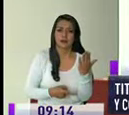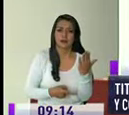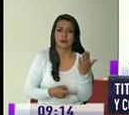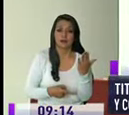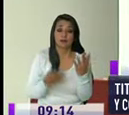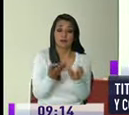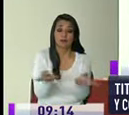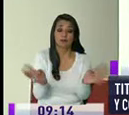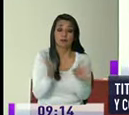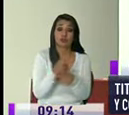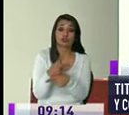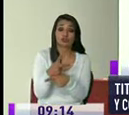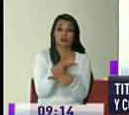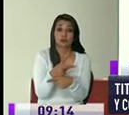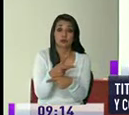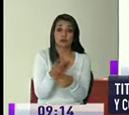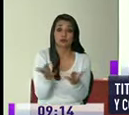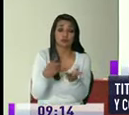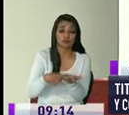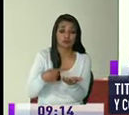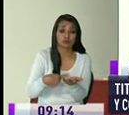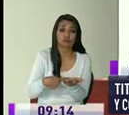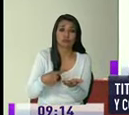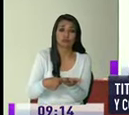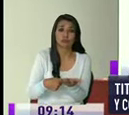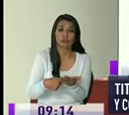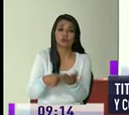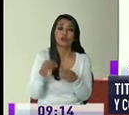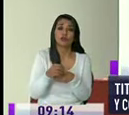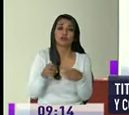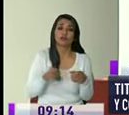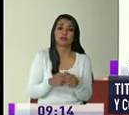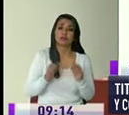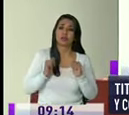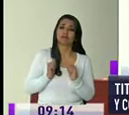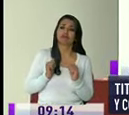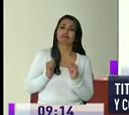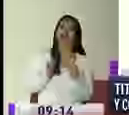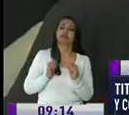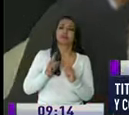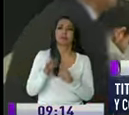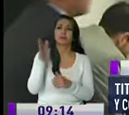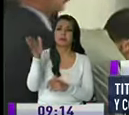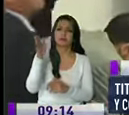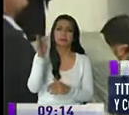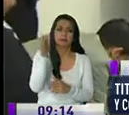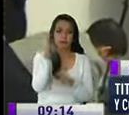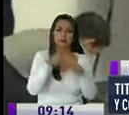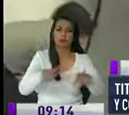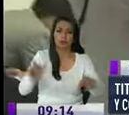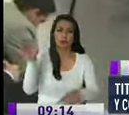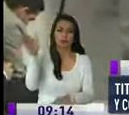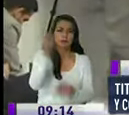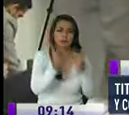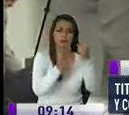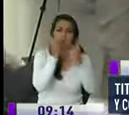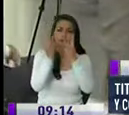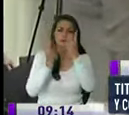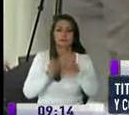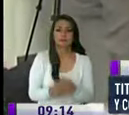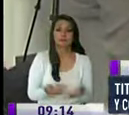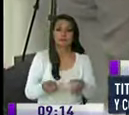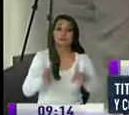de pleno no fuimos consejeros ni un cuerpo colegiado de escritorio fuimos de campo González habló de temas